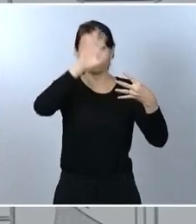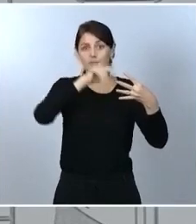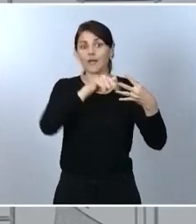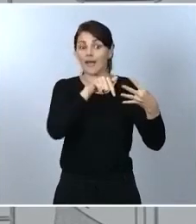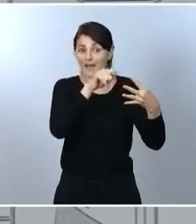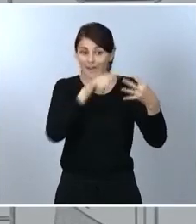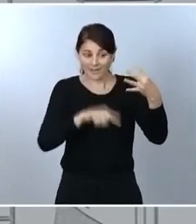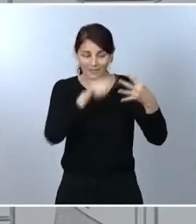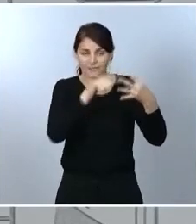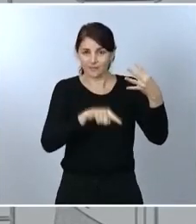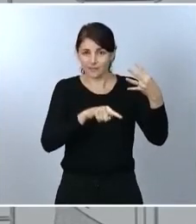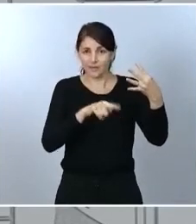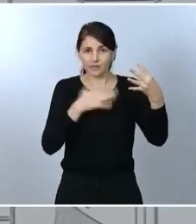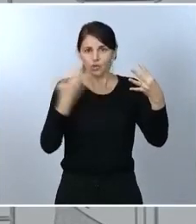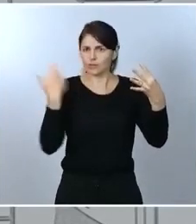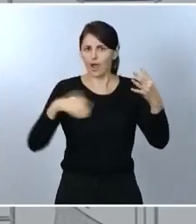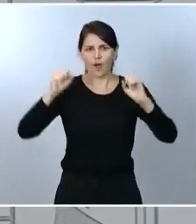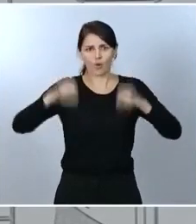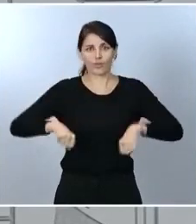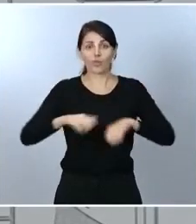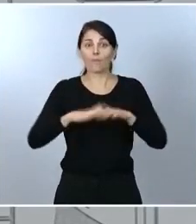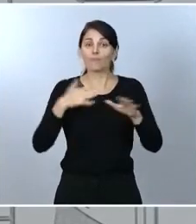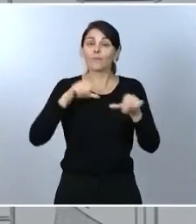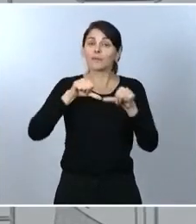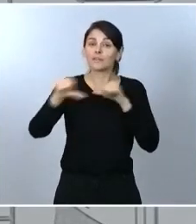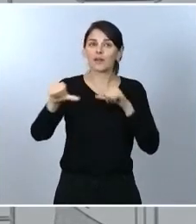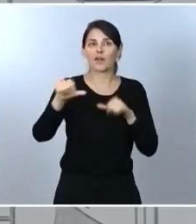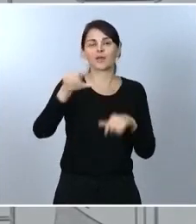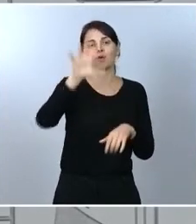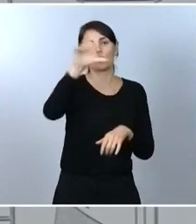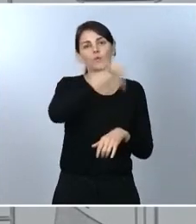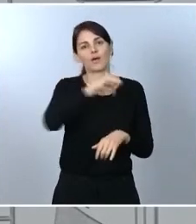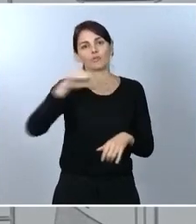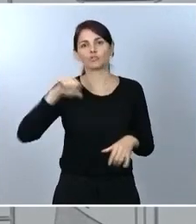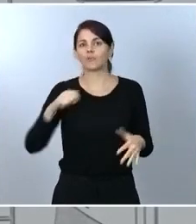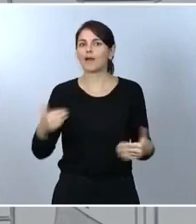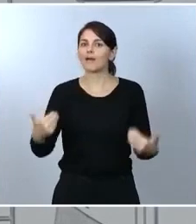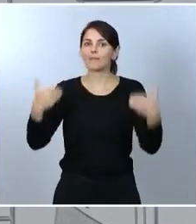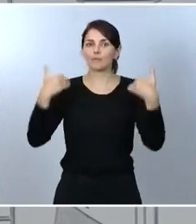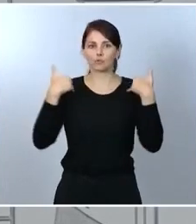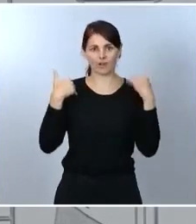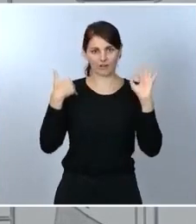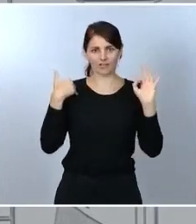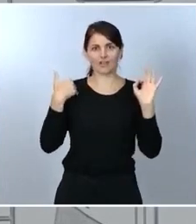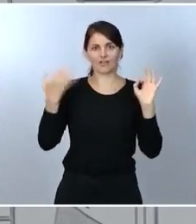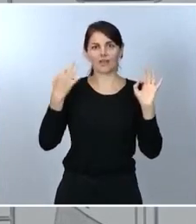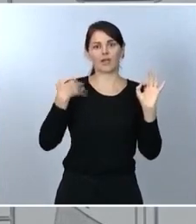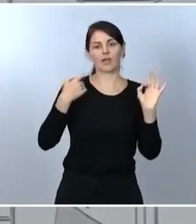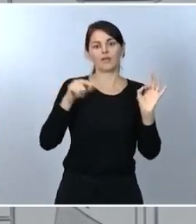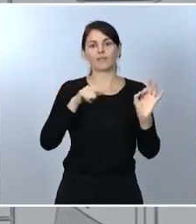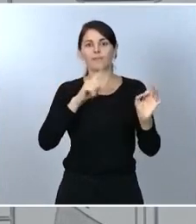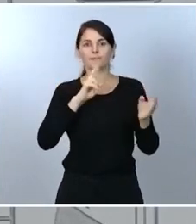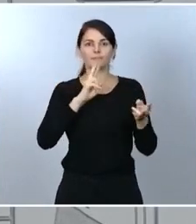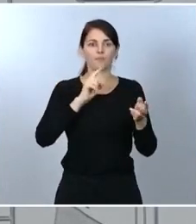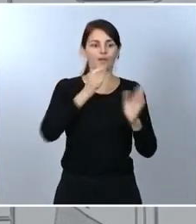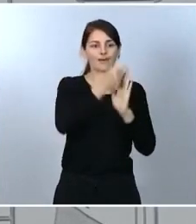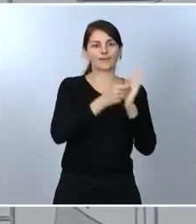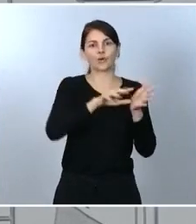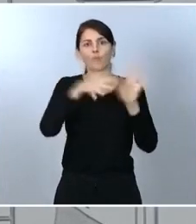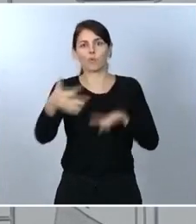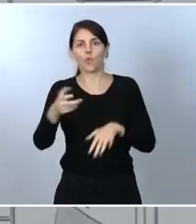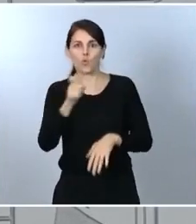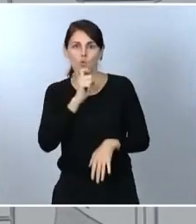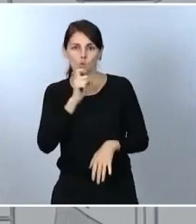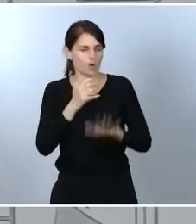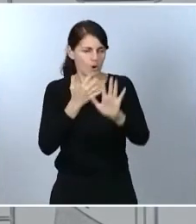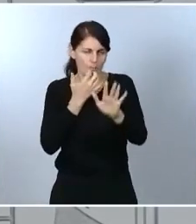comunidades autónomas quienes modulen en el ámbito de sus competencias precisamente esa respuesta. Si a lo mejor en lugar de seis personas las